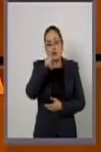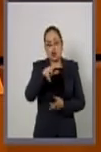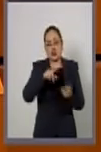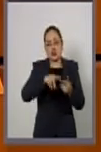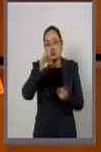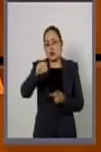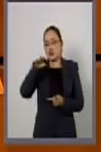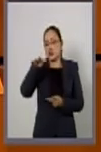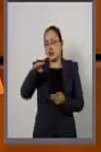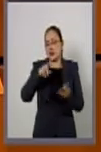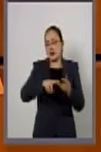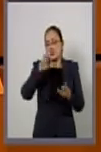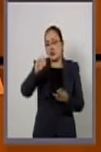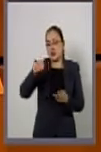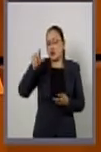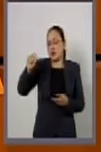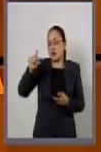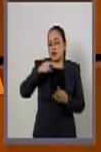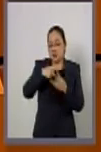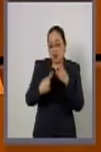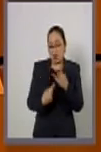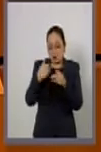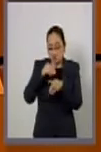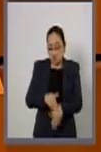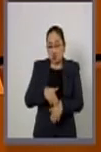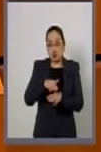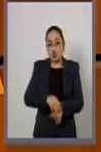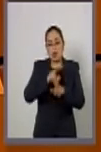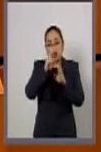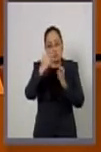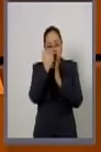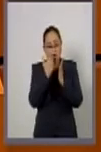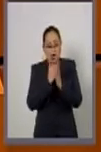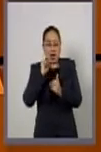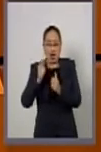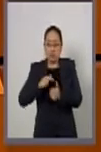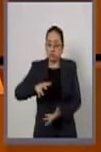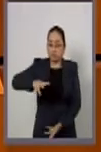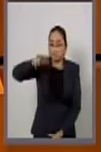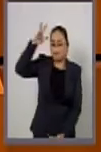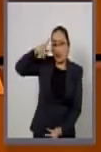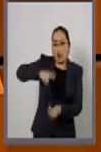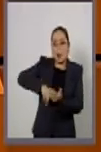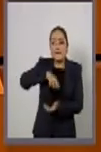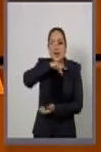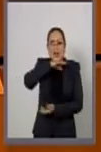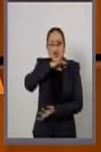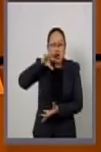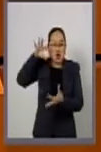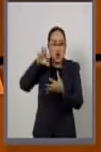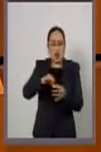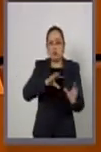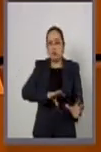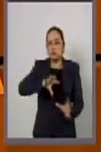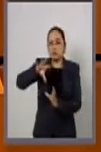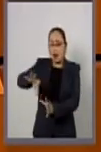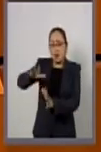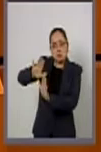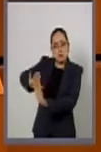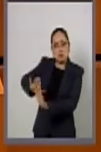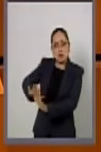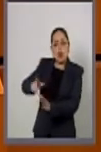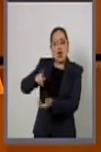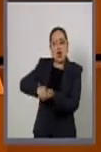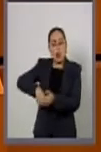019 y 020, de requerimientos para bultos de desechos radioactivos de nivel bajo y para su almacenamiento y